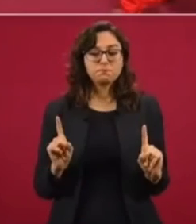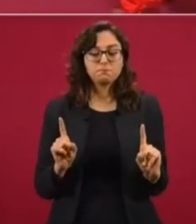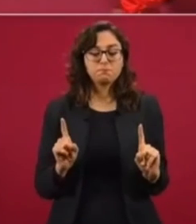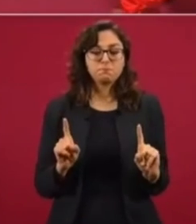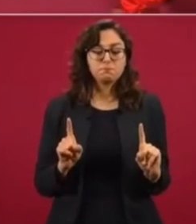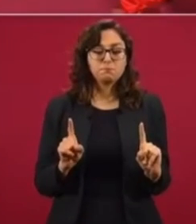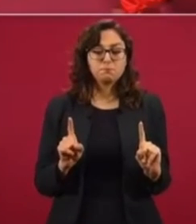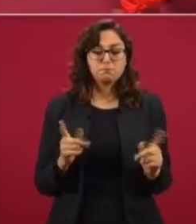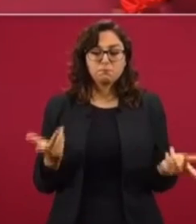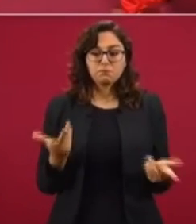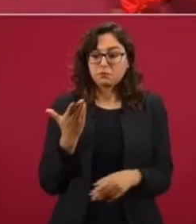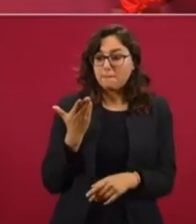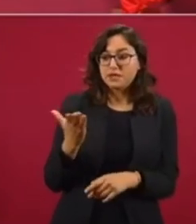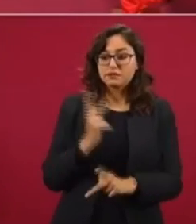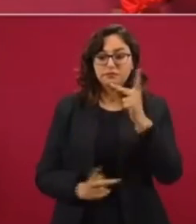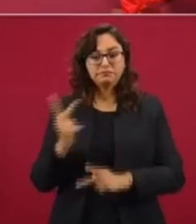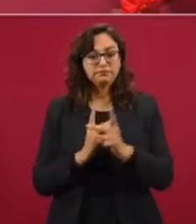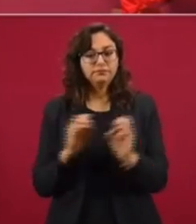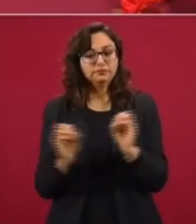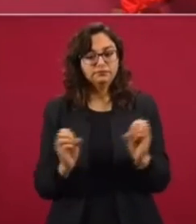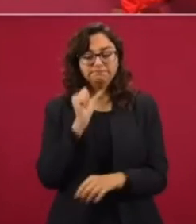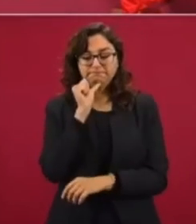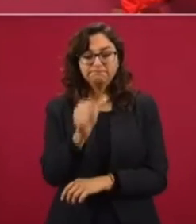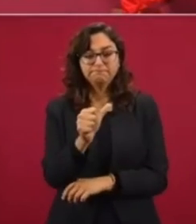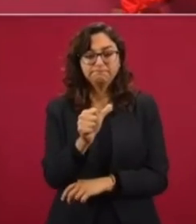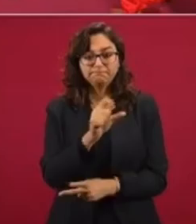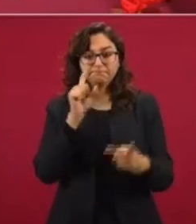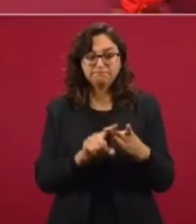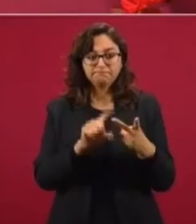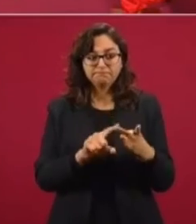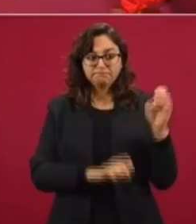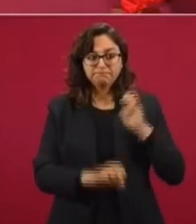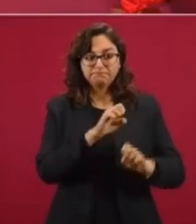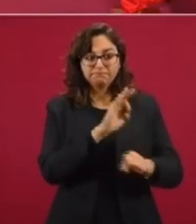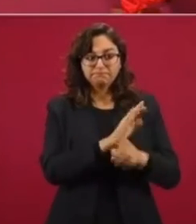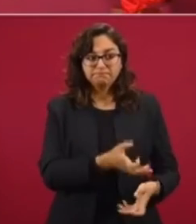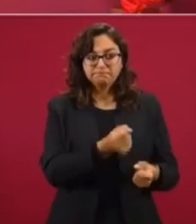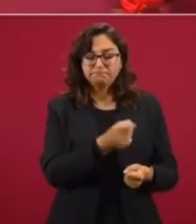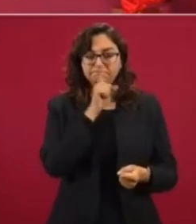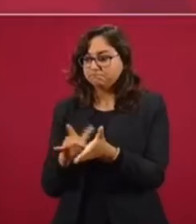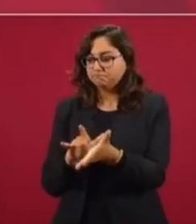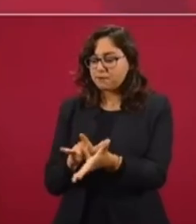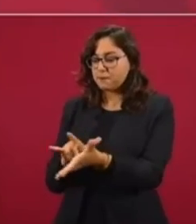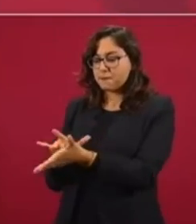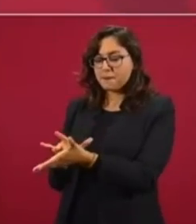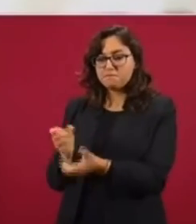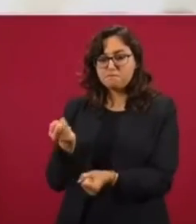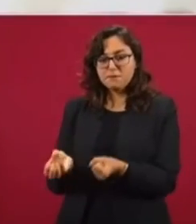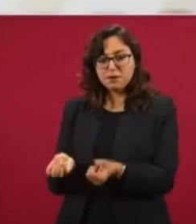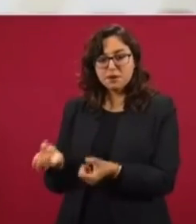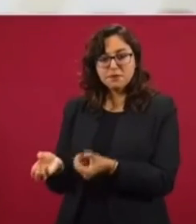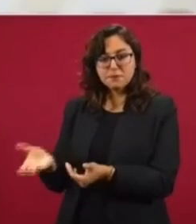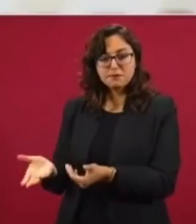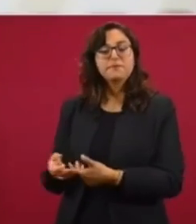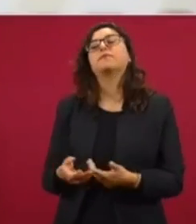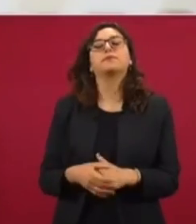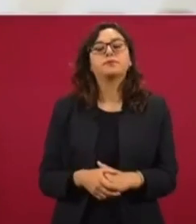Nosotros no contratamos deuda y nos metimos abajo, apoyar de manera directa. Y tuvo